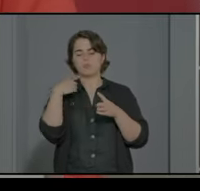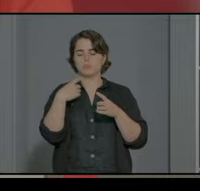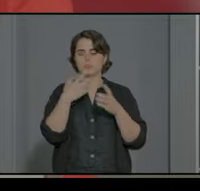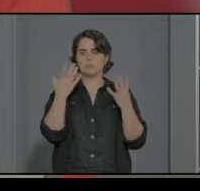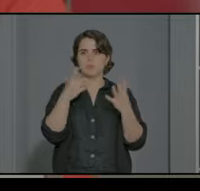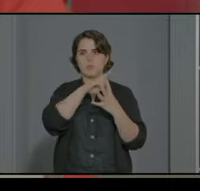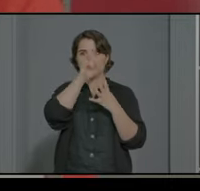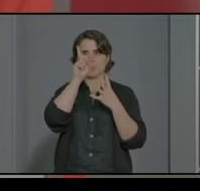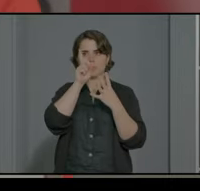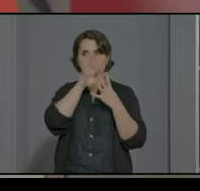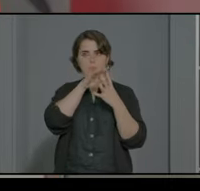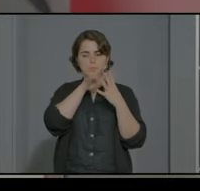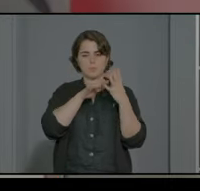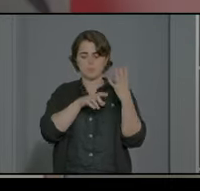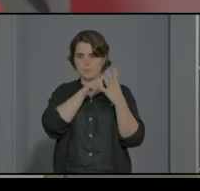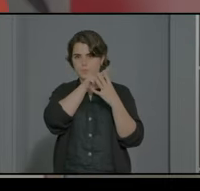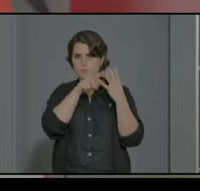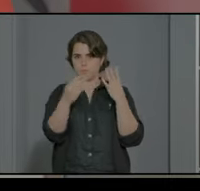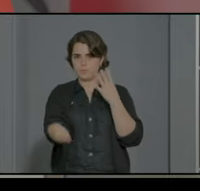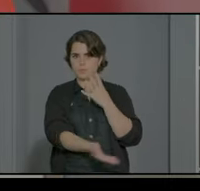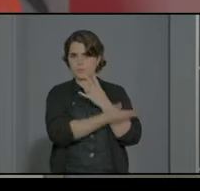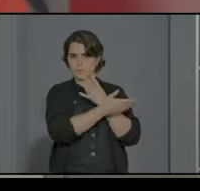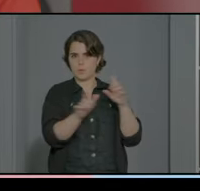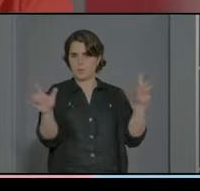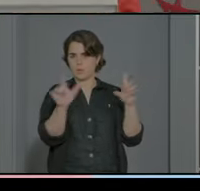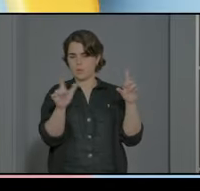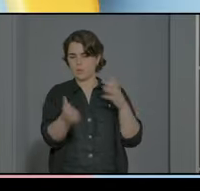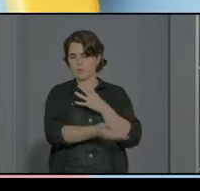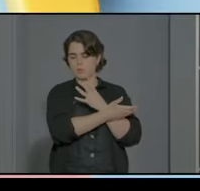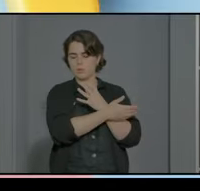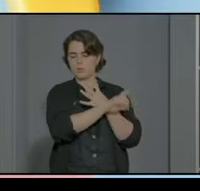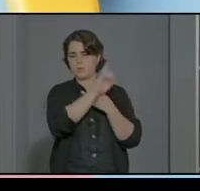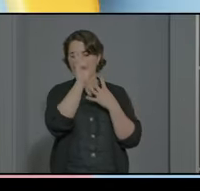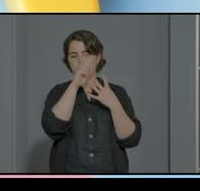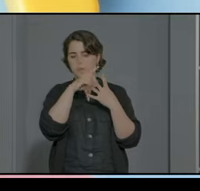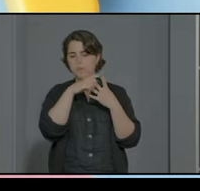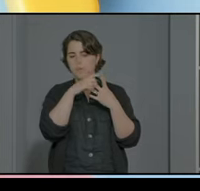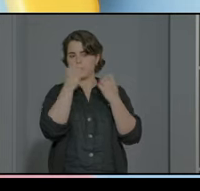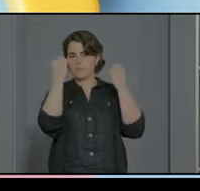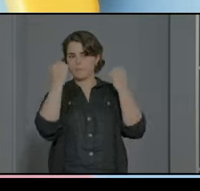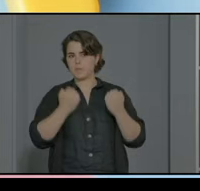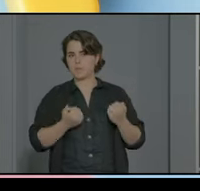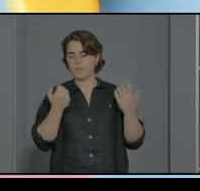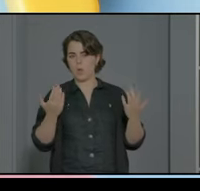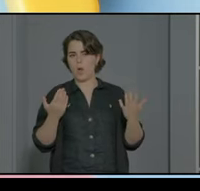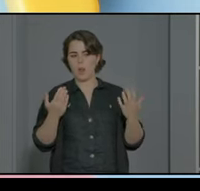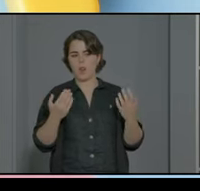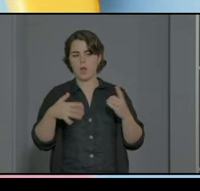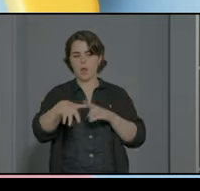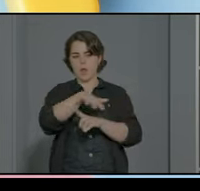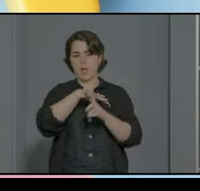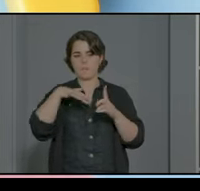bueno son estos que observáis partimos desde uno de los pilares que es el ámbito social